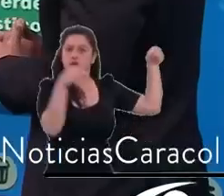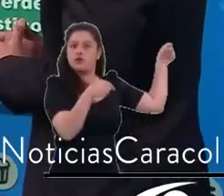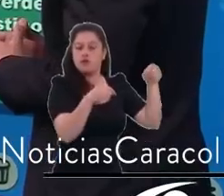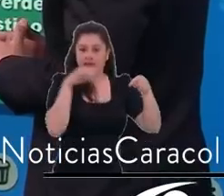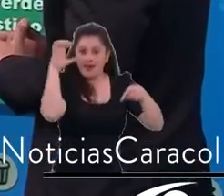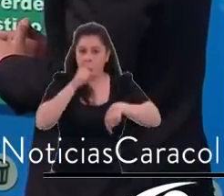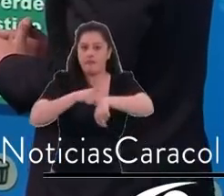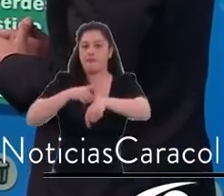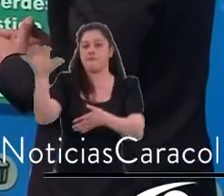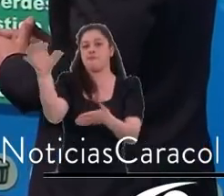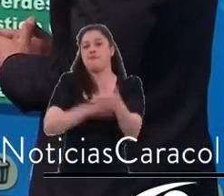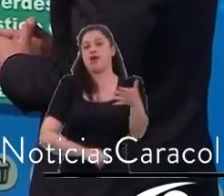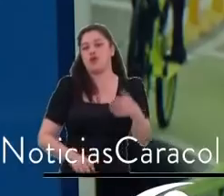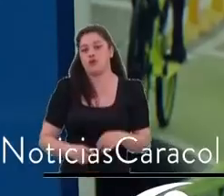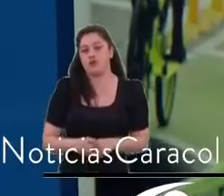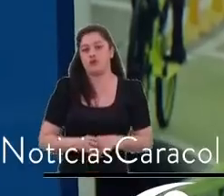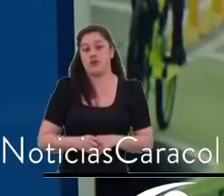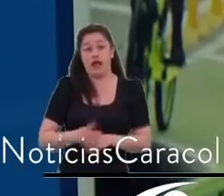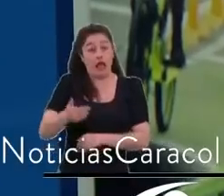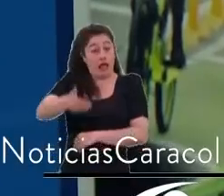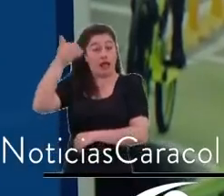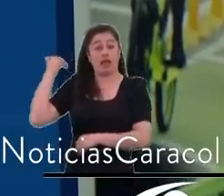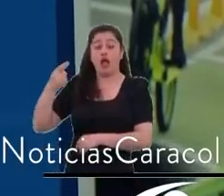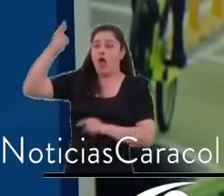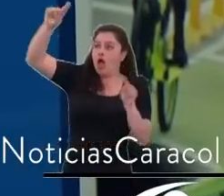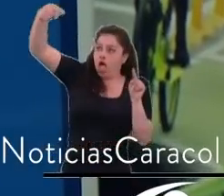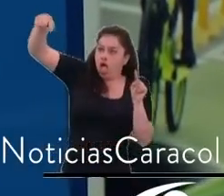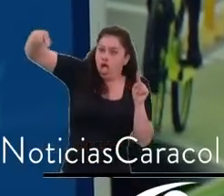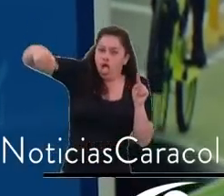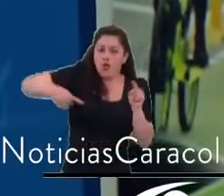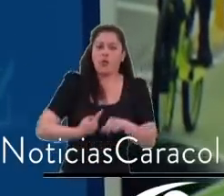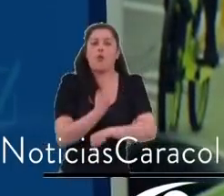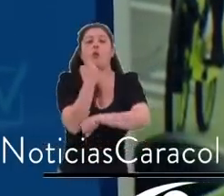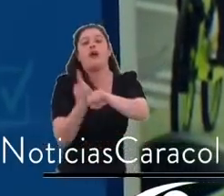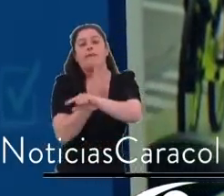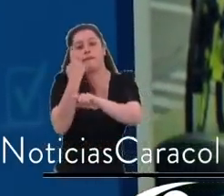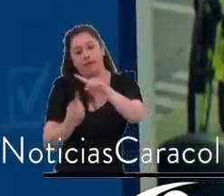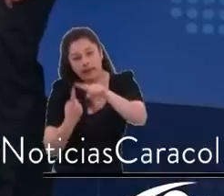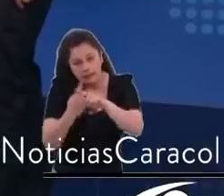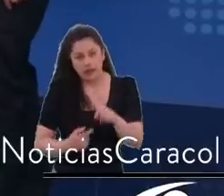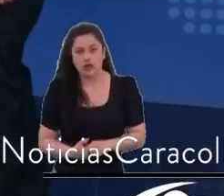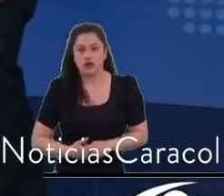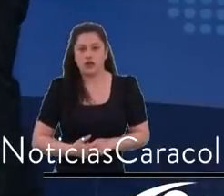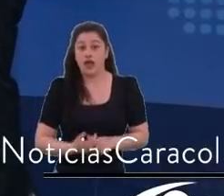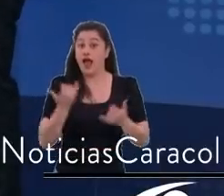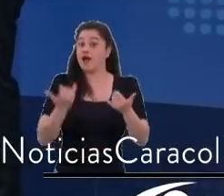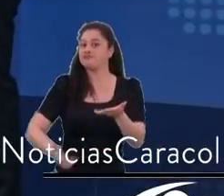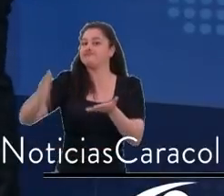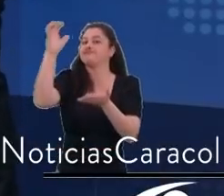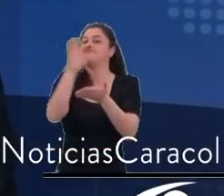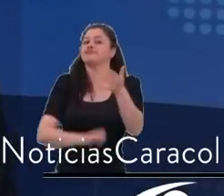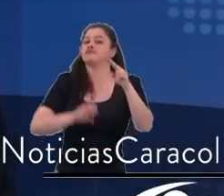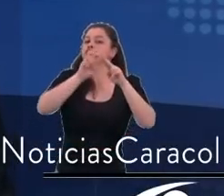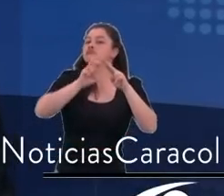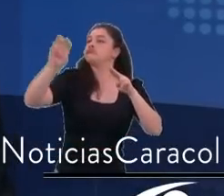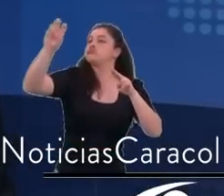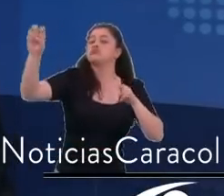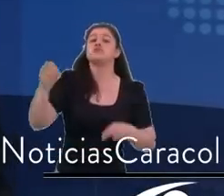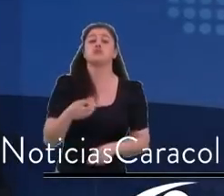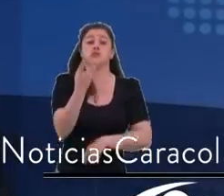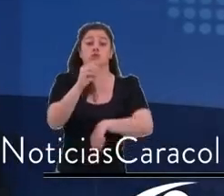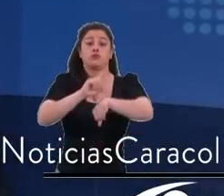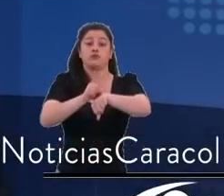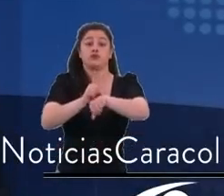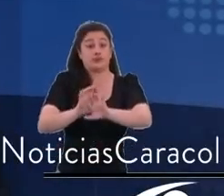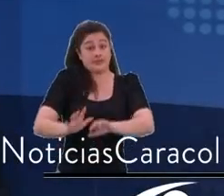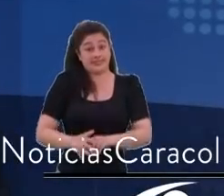minutos. Les devuelve vida, vida para su familia, vida para la educación, y nos va a ir sacando del trancón. Bueno, propone otra serie de importantes vías.